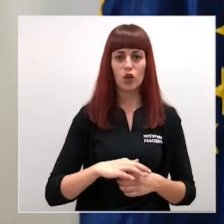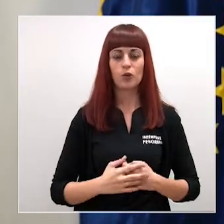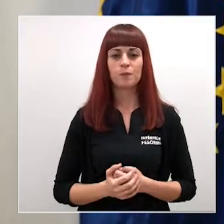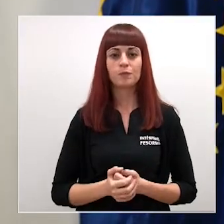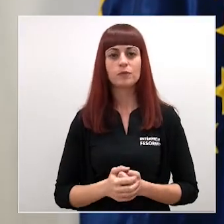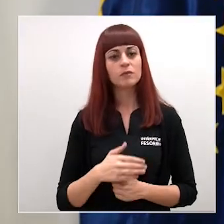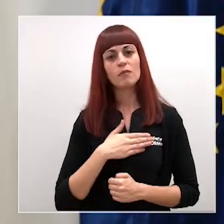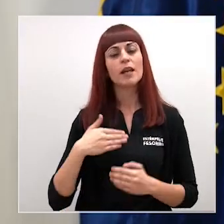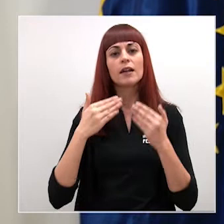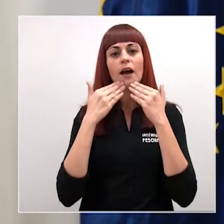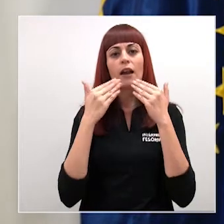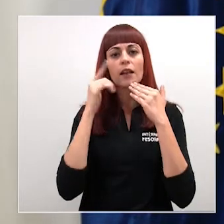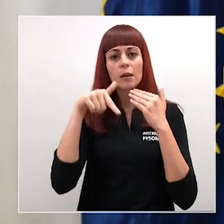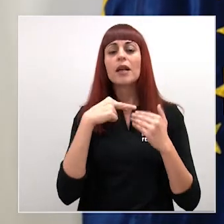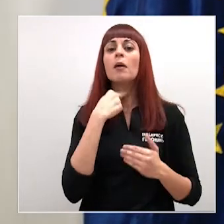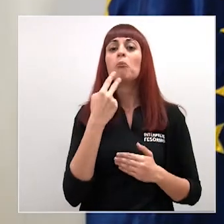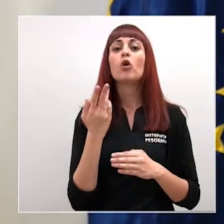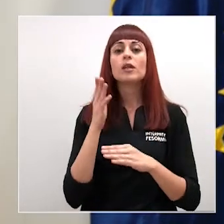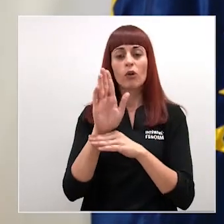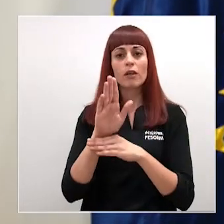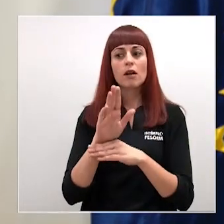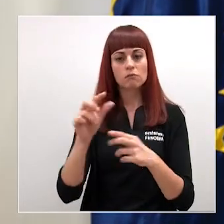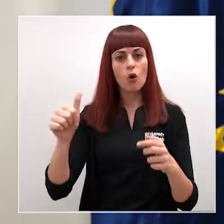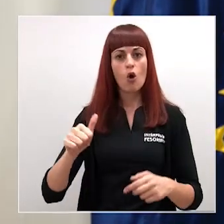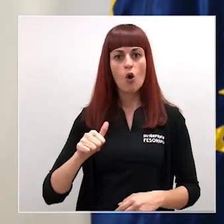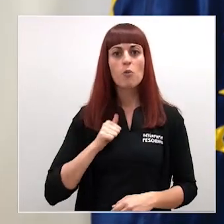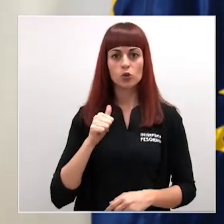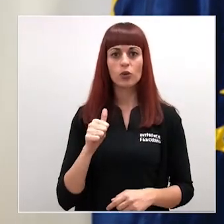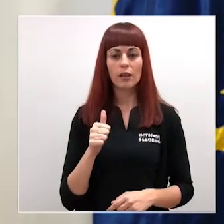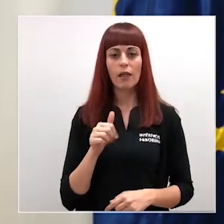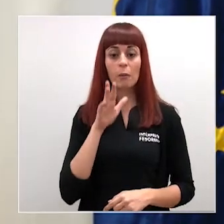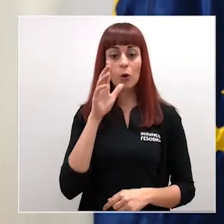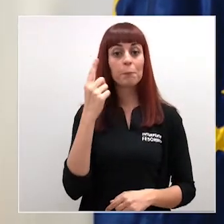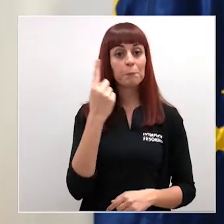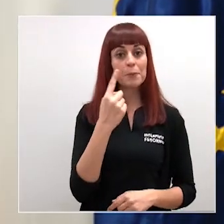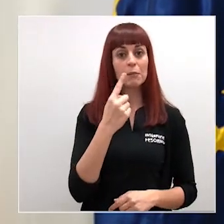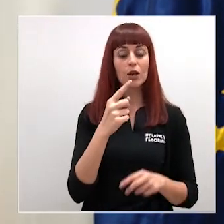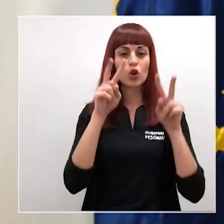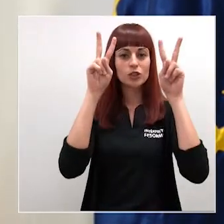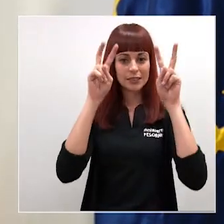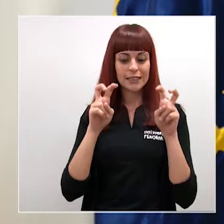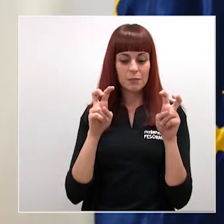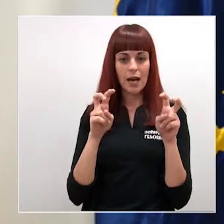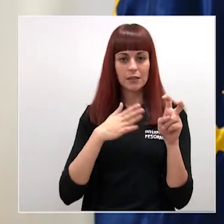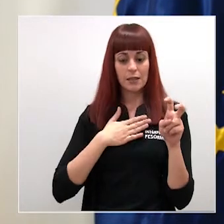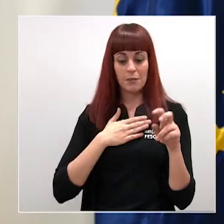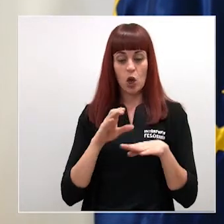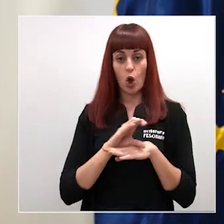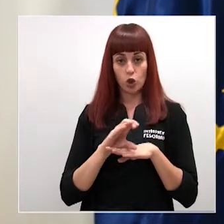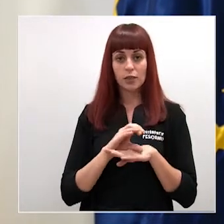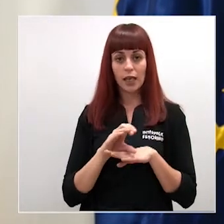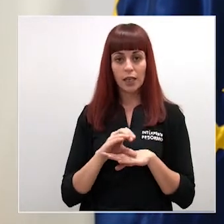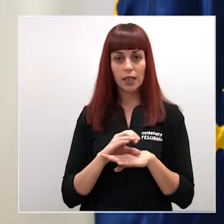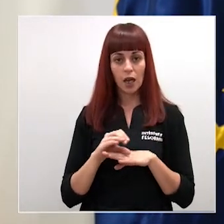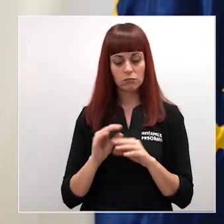Quería agradecer a la portavocía la oportunidad que me brinda de poder exponerles en primera mano los temas que desde nuestra consejería